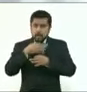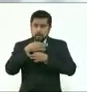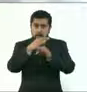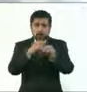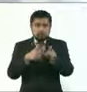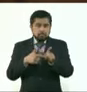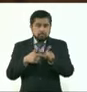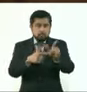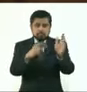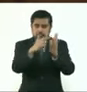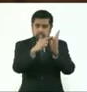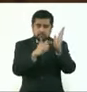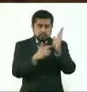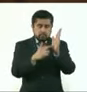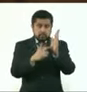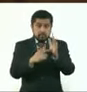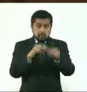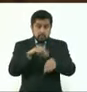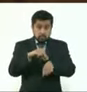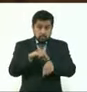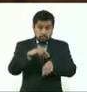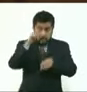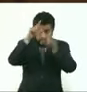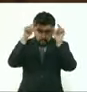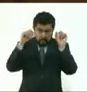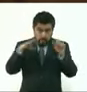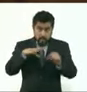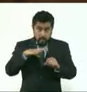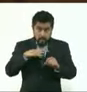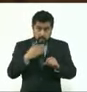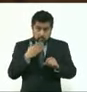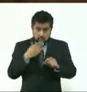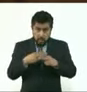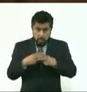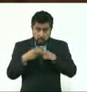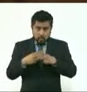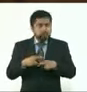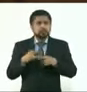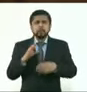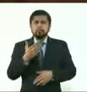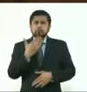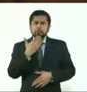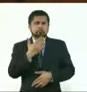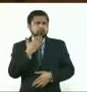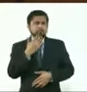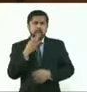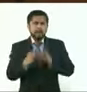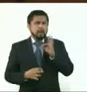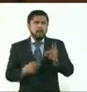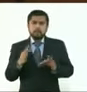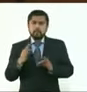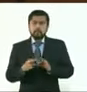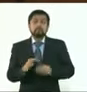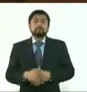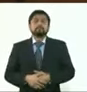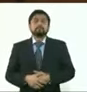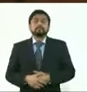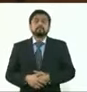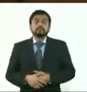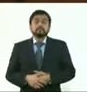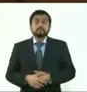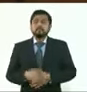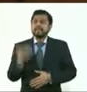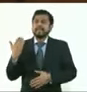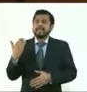suficiente personal de salud. Suficiente personal de salud, no hay problema en ese sentido. Y nada más, lo comentaba hace un momento, ¿se